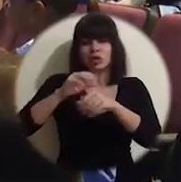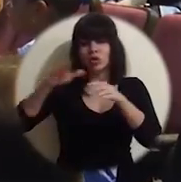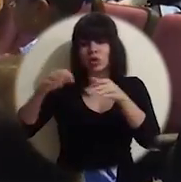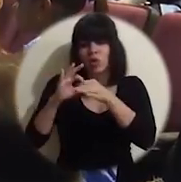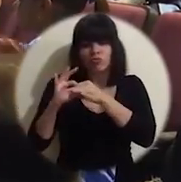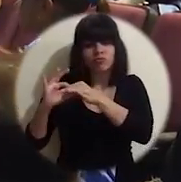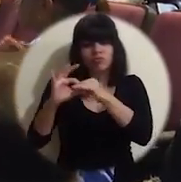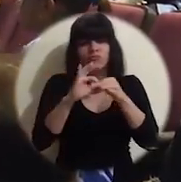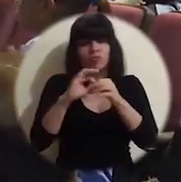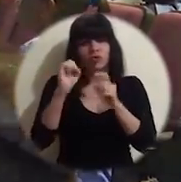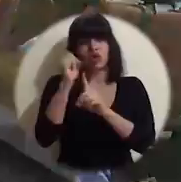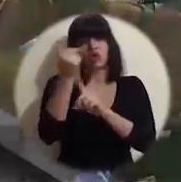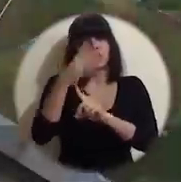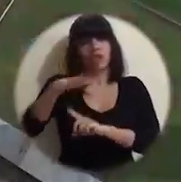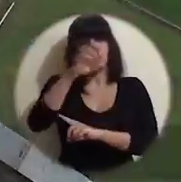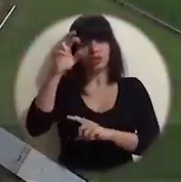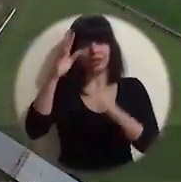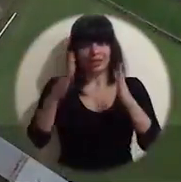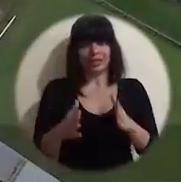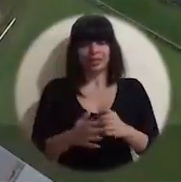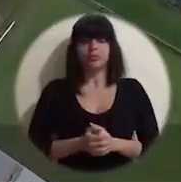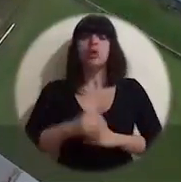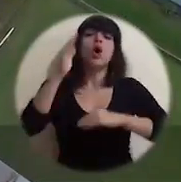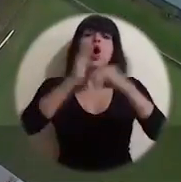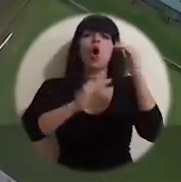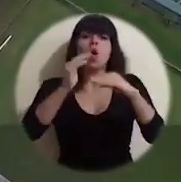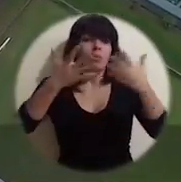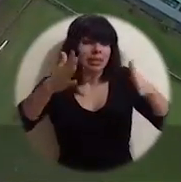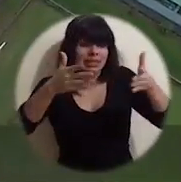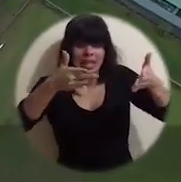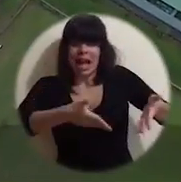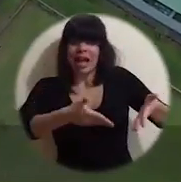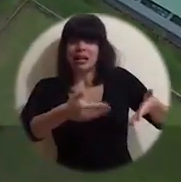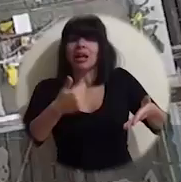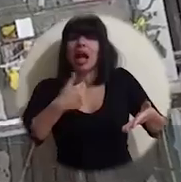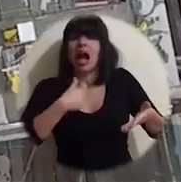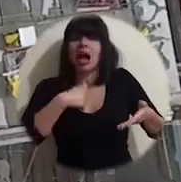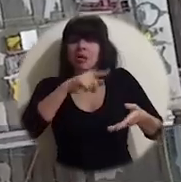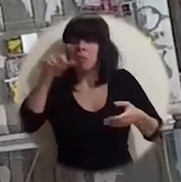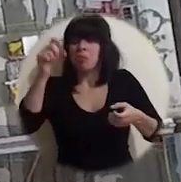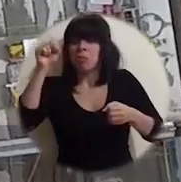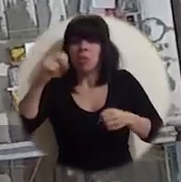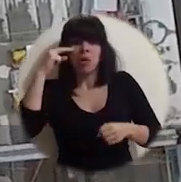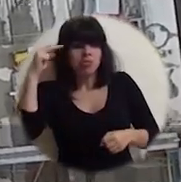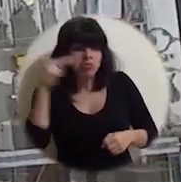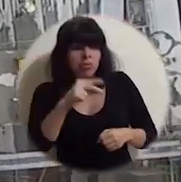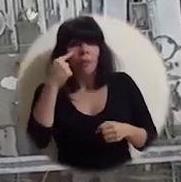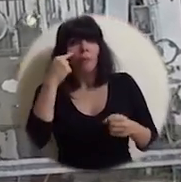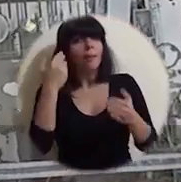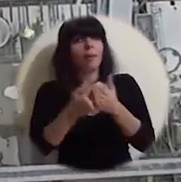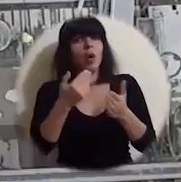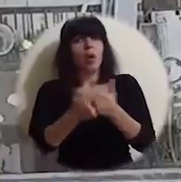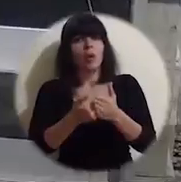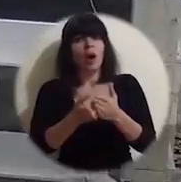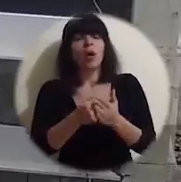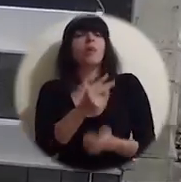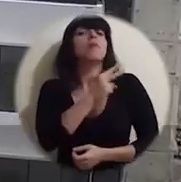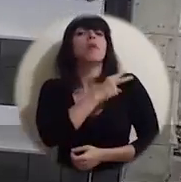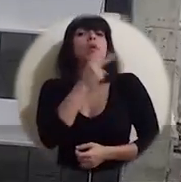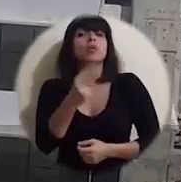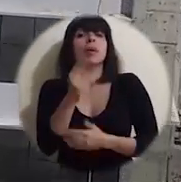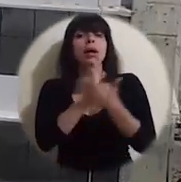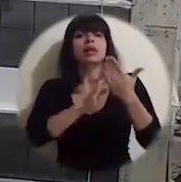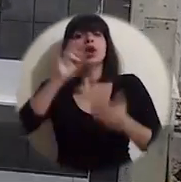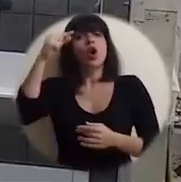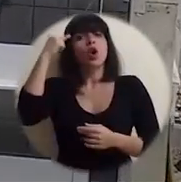la sociedad costarricense. La obra está ahí para ser comprobada. La voluntad